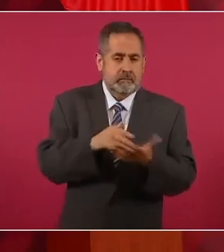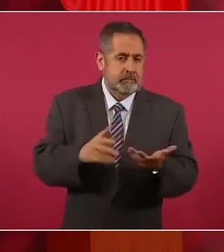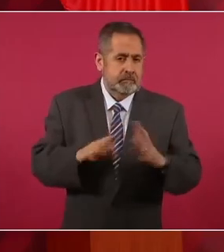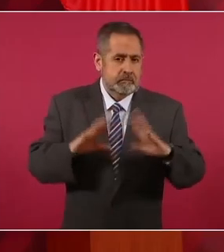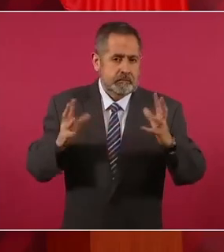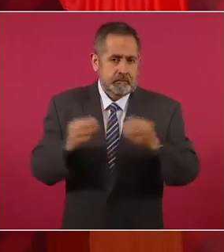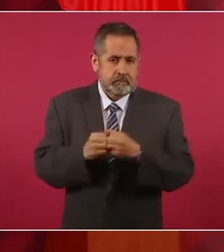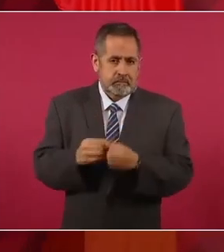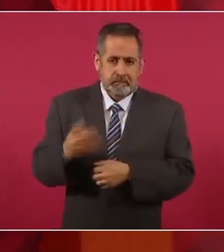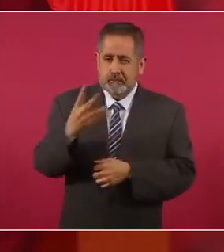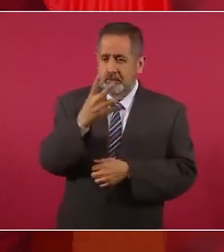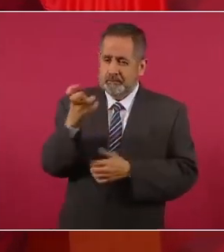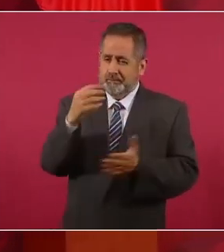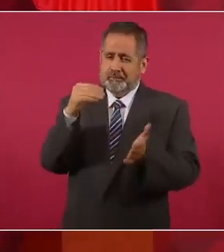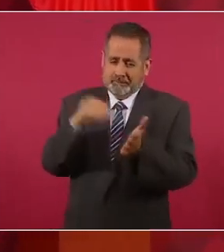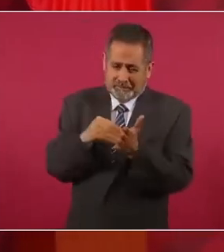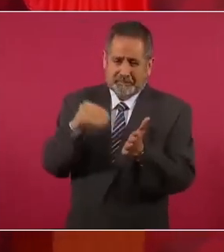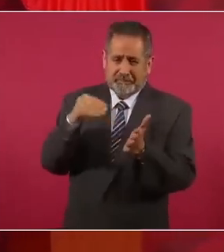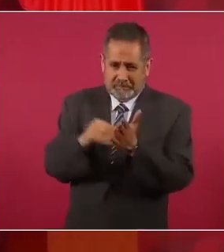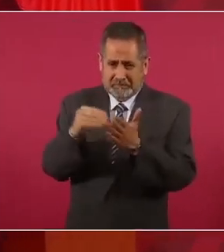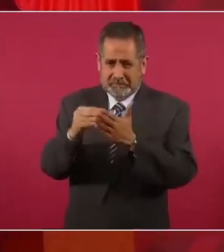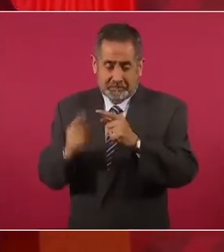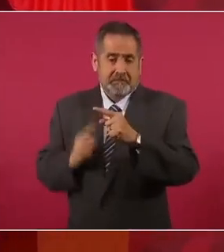cuatrocientos mil millones más.